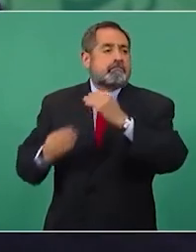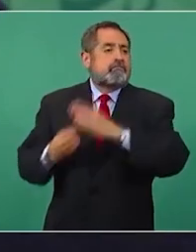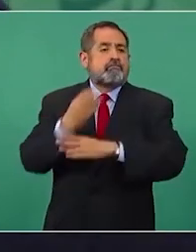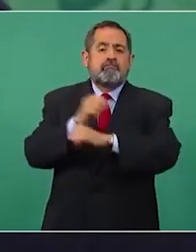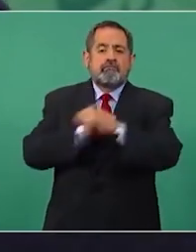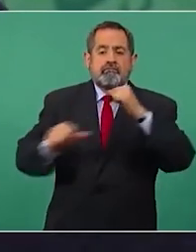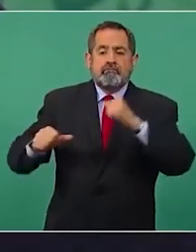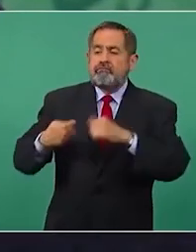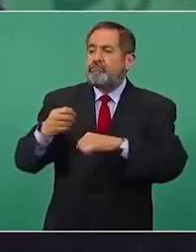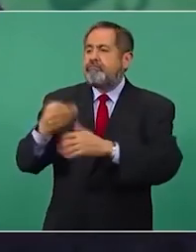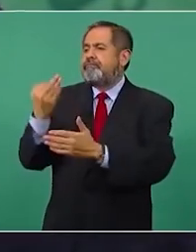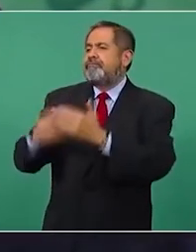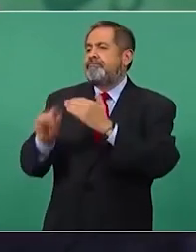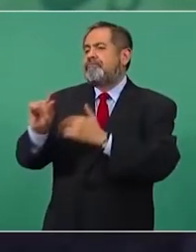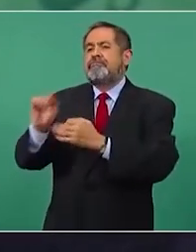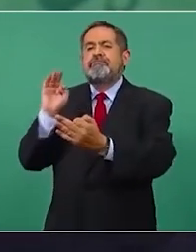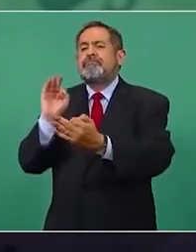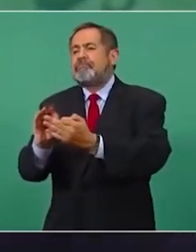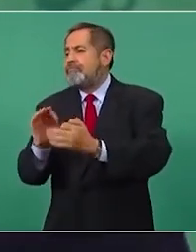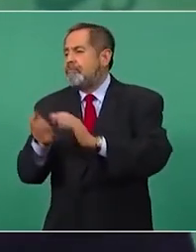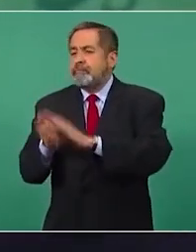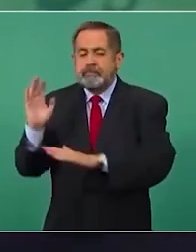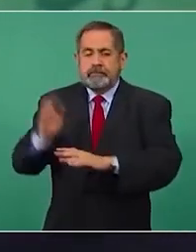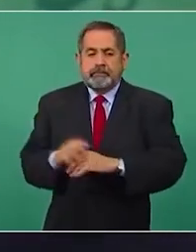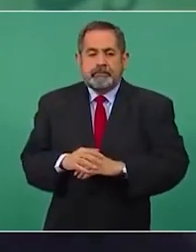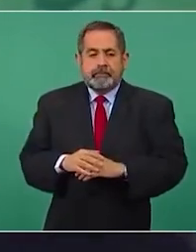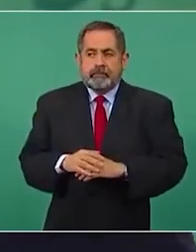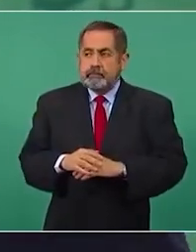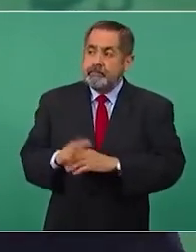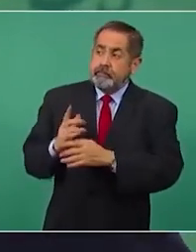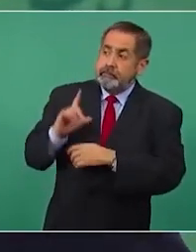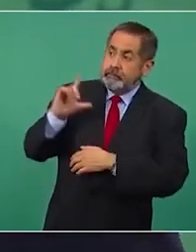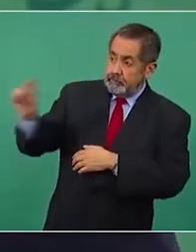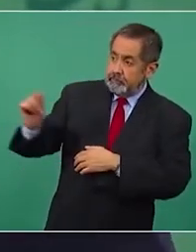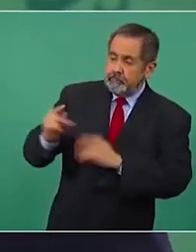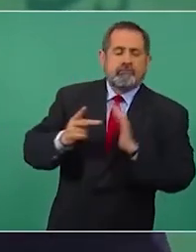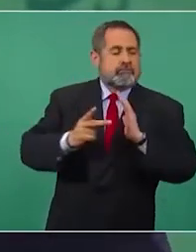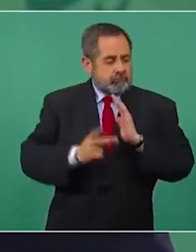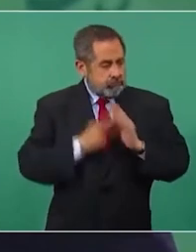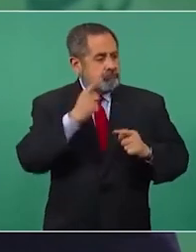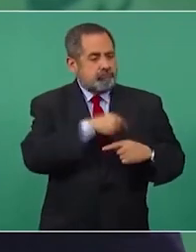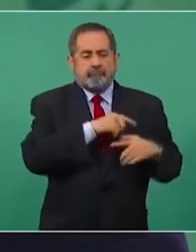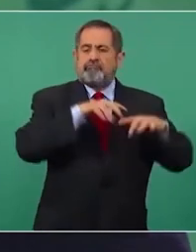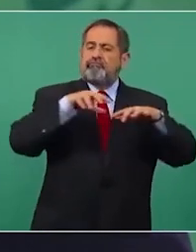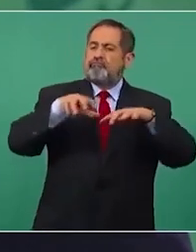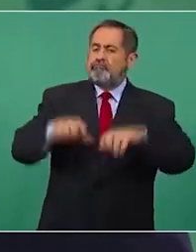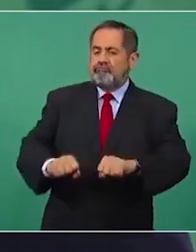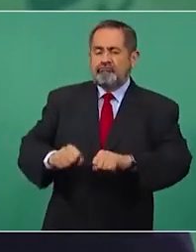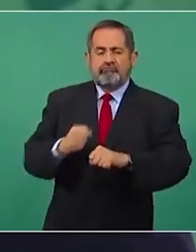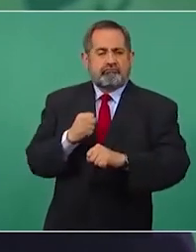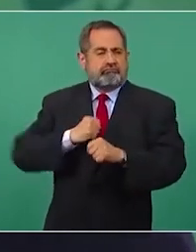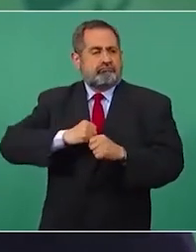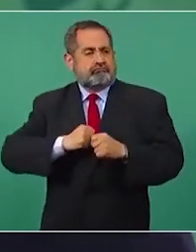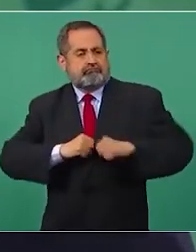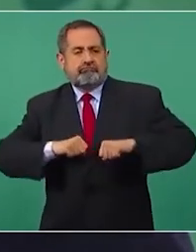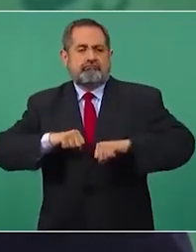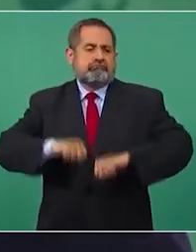Ya falta menos. Y entonces vamos a volver por nuestros fueros.